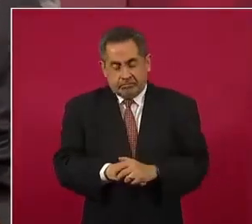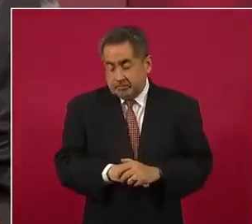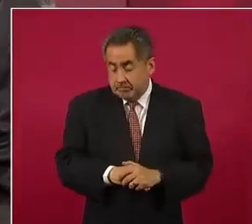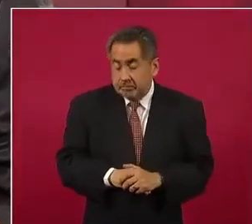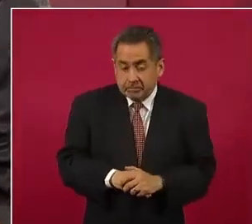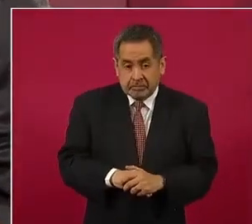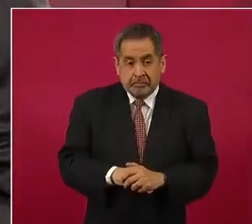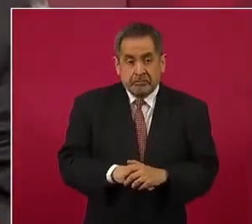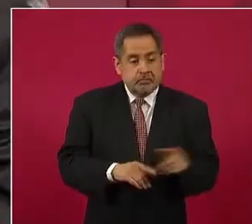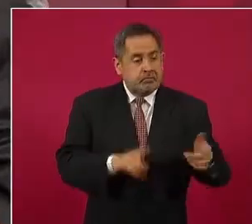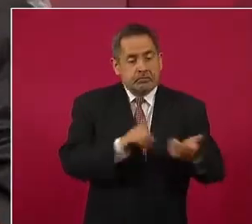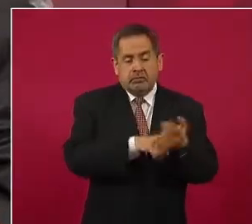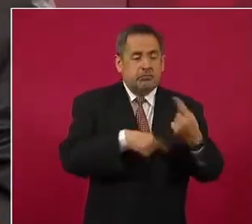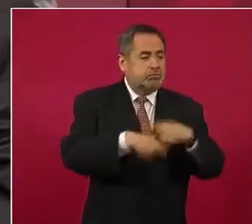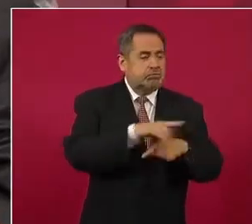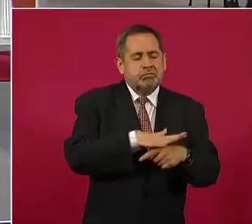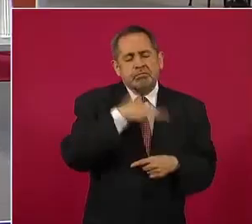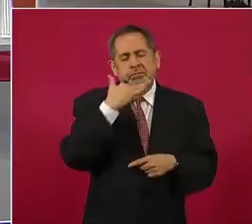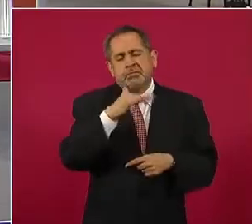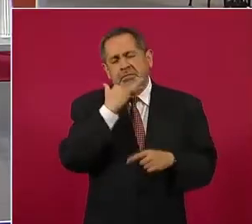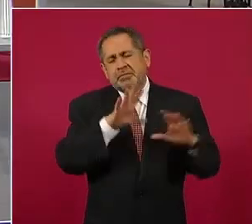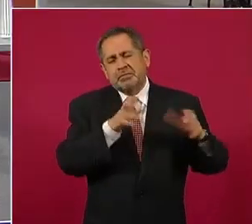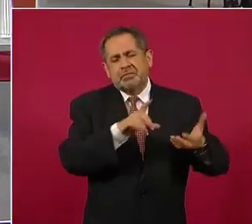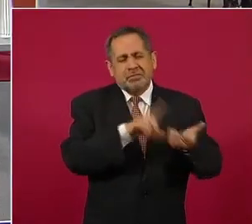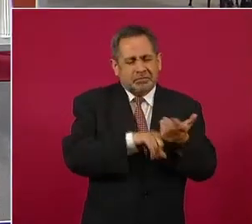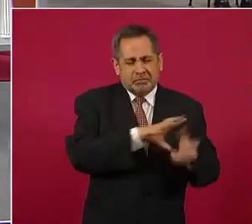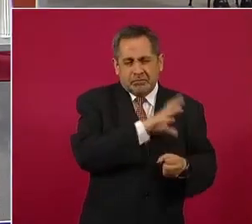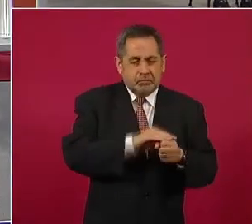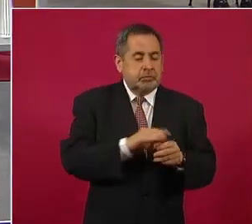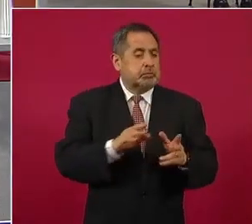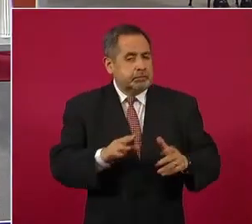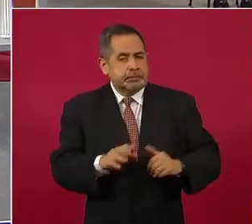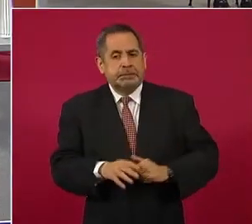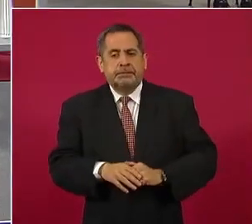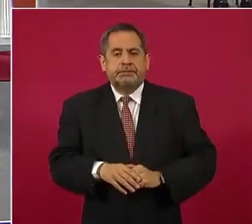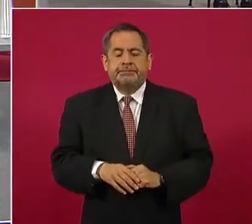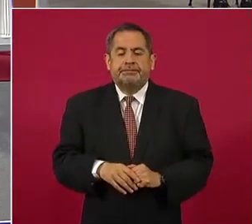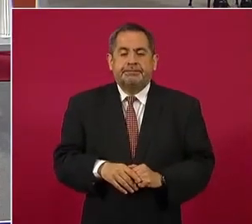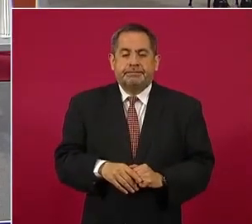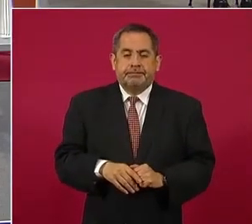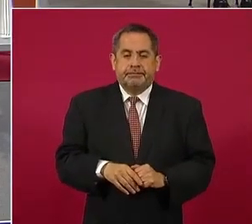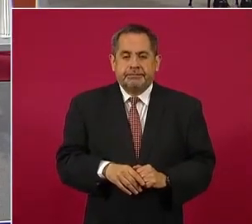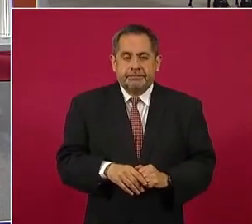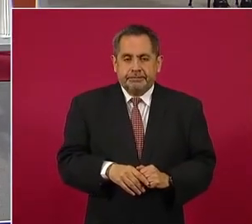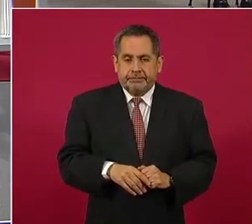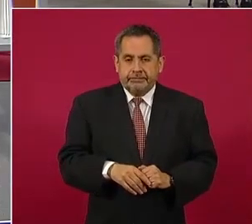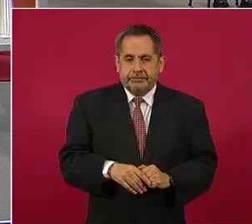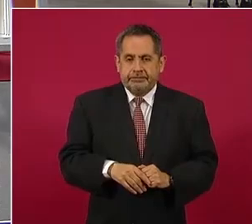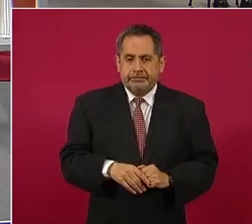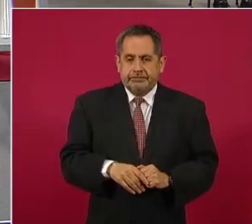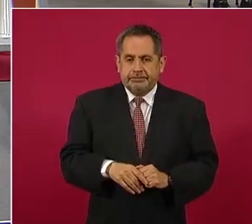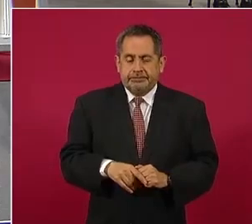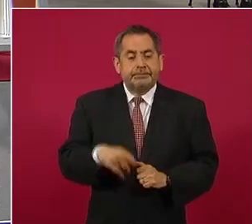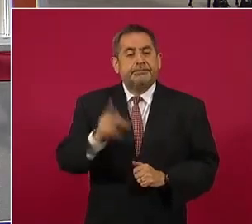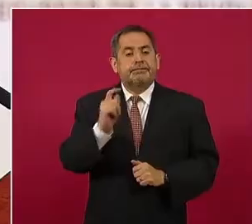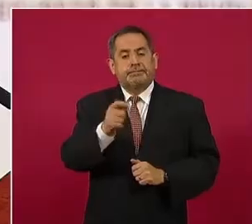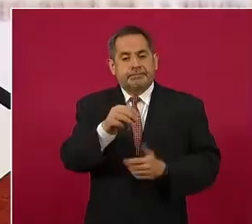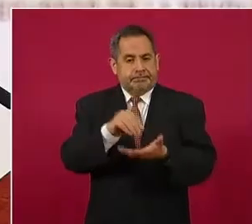corrupción. Entonces, todavía